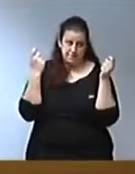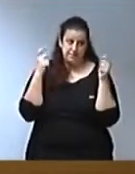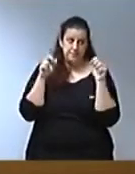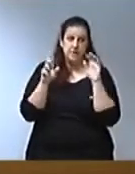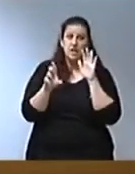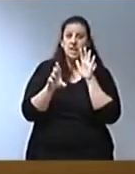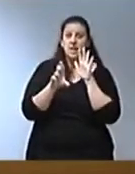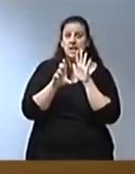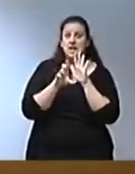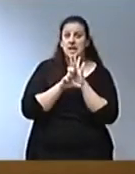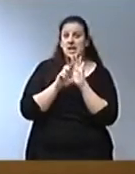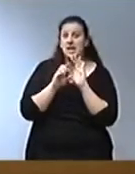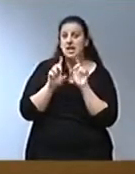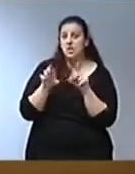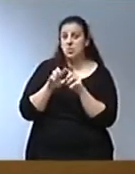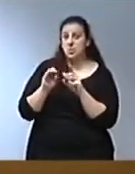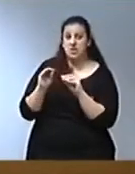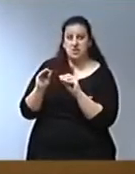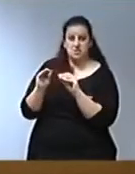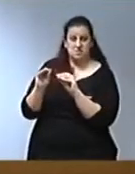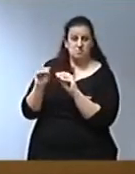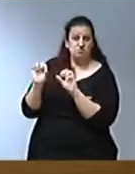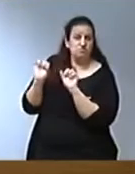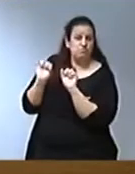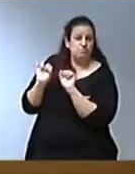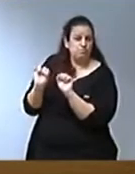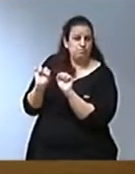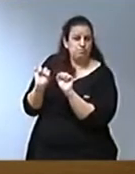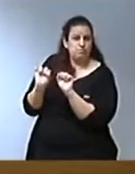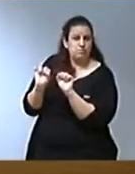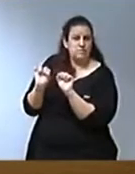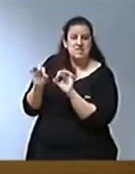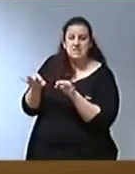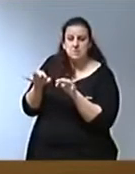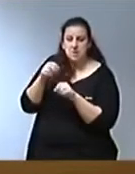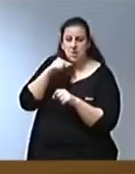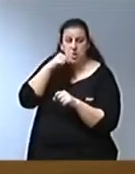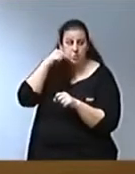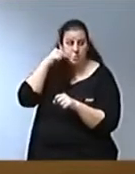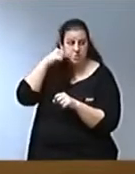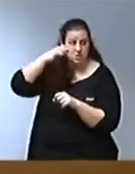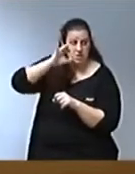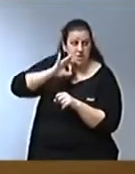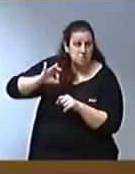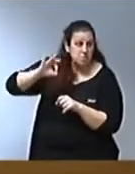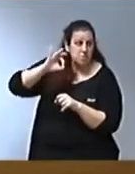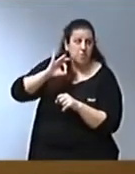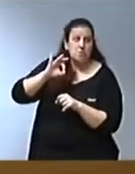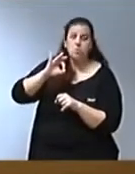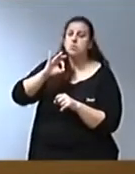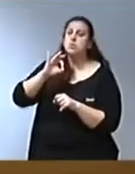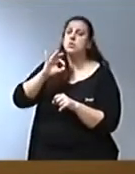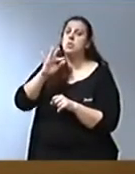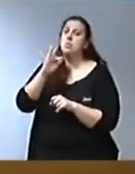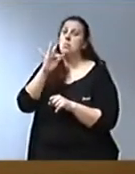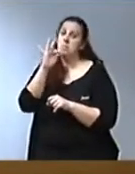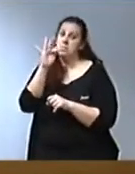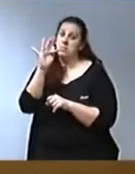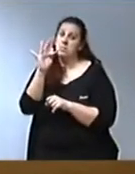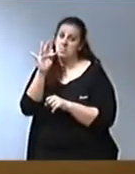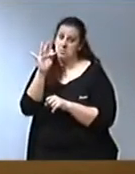búnker de la barraqueta, que es lo que son ustedes, señorías de Compromís y de Podemos, sin olvidar a los más